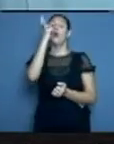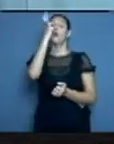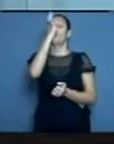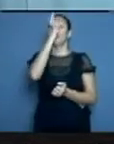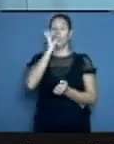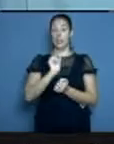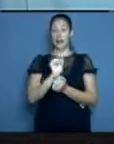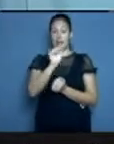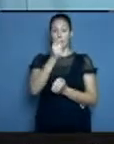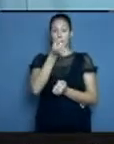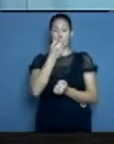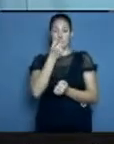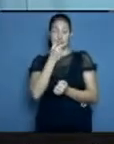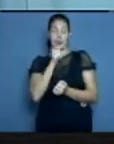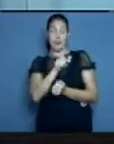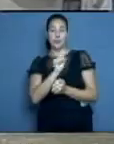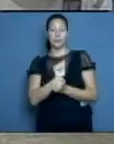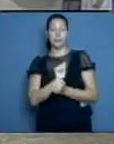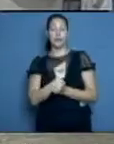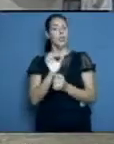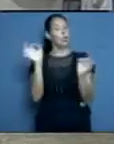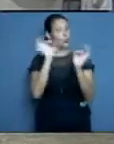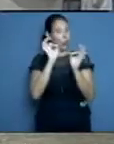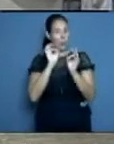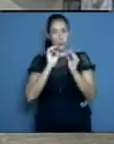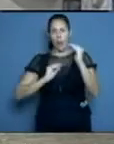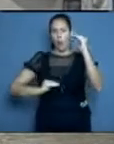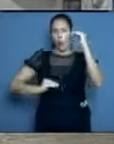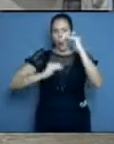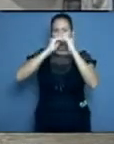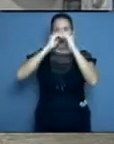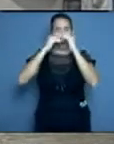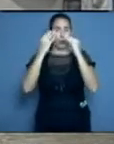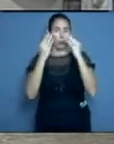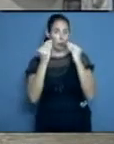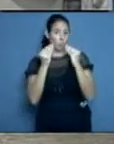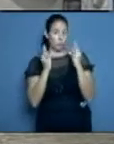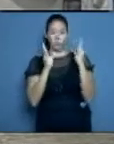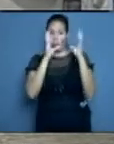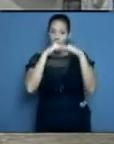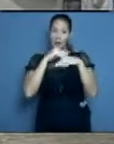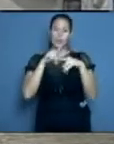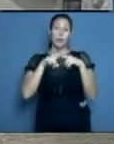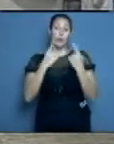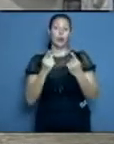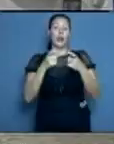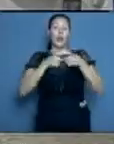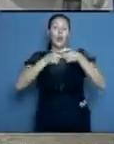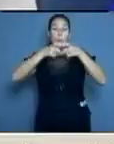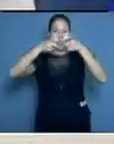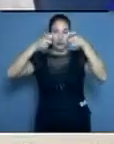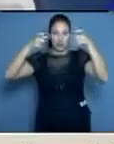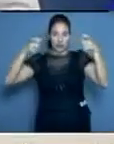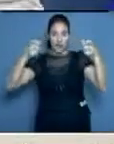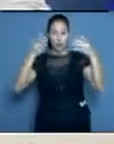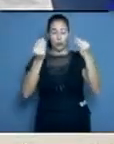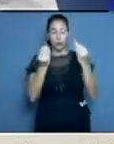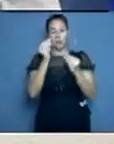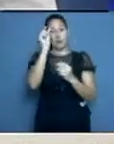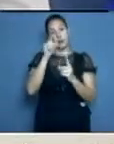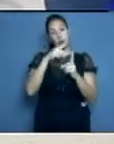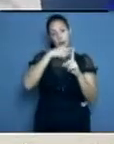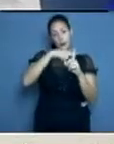todavía, hay una realidad. Aún no es suficiente la entrada de nasalferón a la provincia porque la morbilidad se ha ido incrementando. Al incrementar tanto la morbilidad,